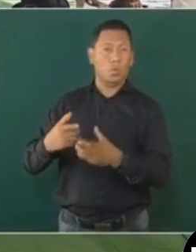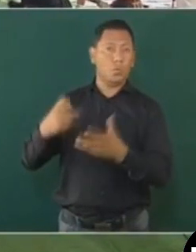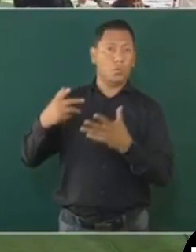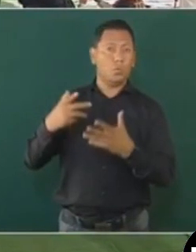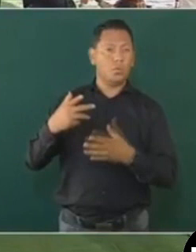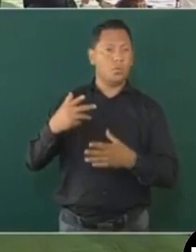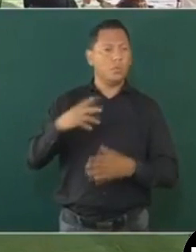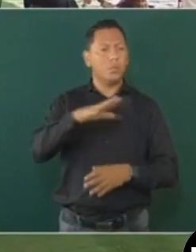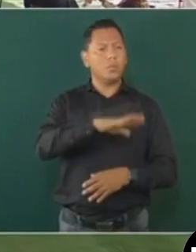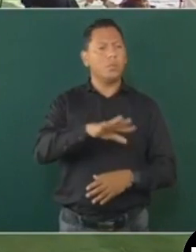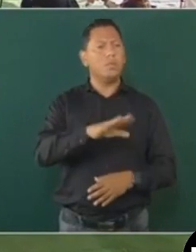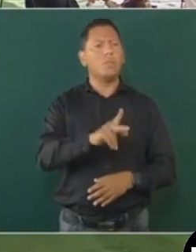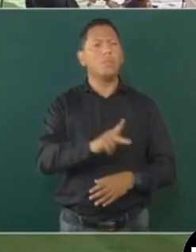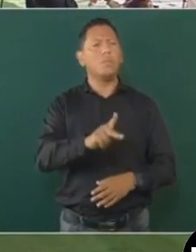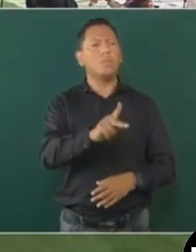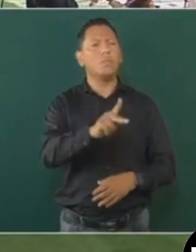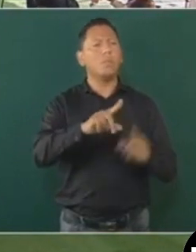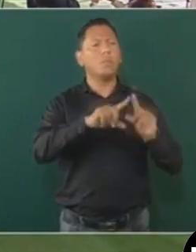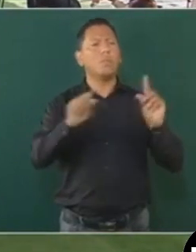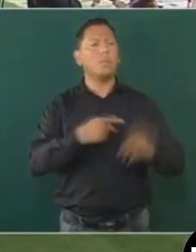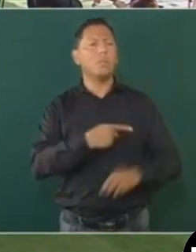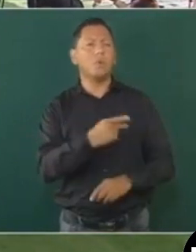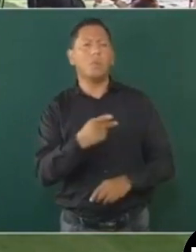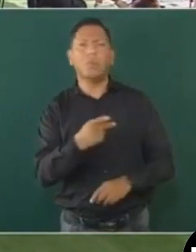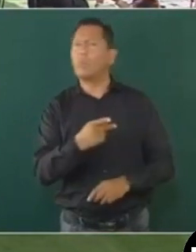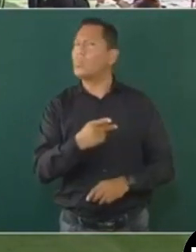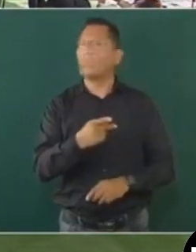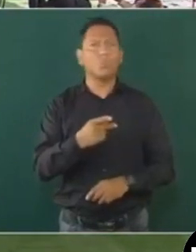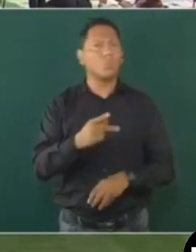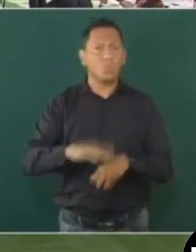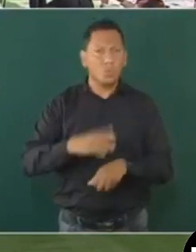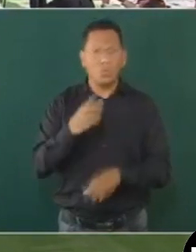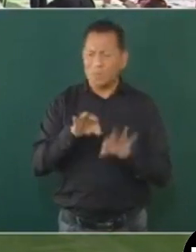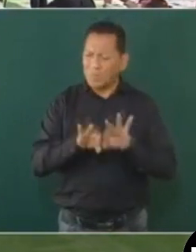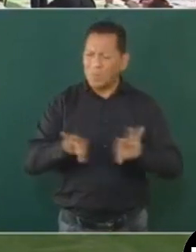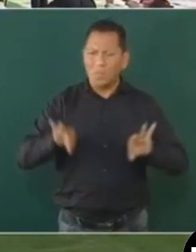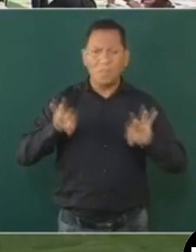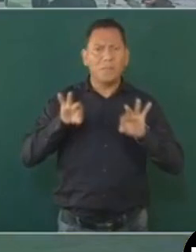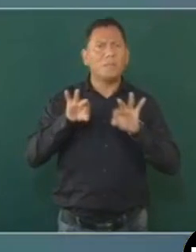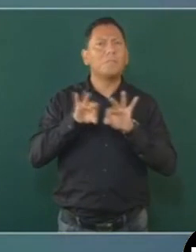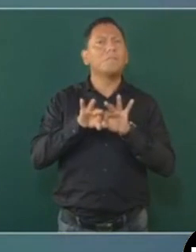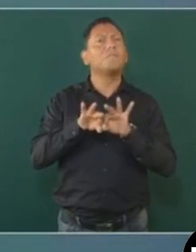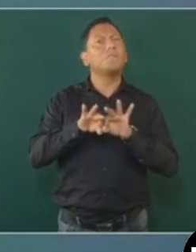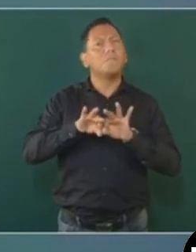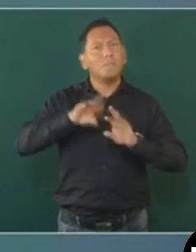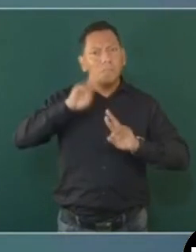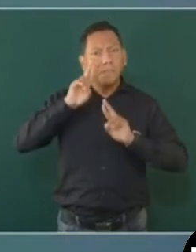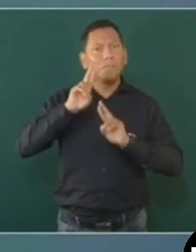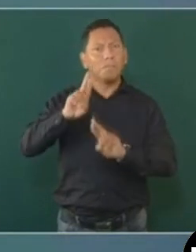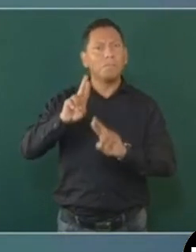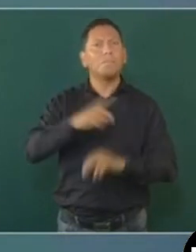por eso es un asunto ético, un imperativo ético.